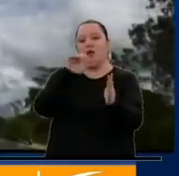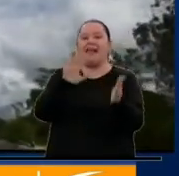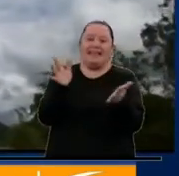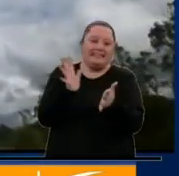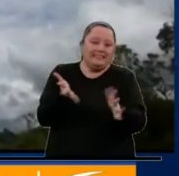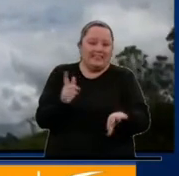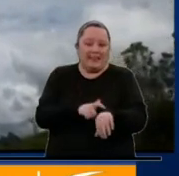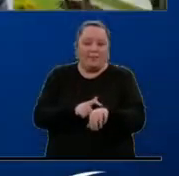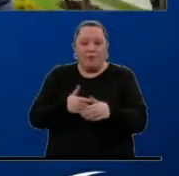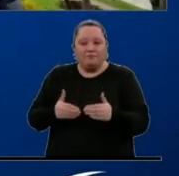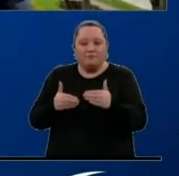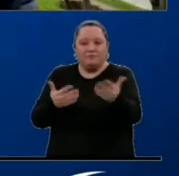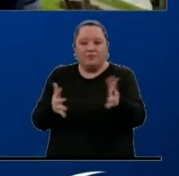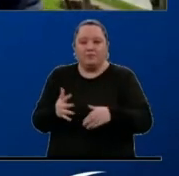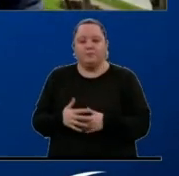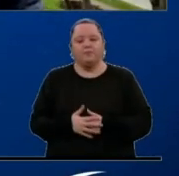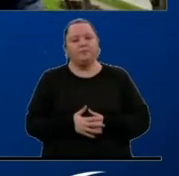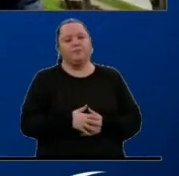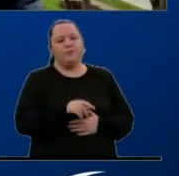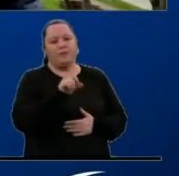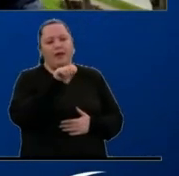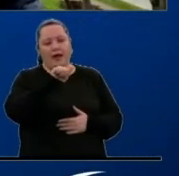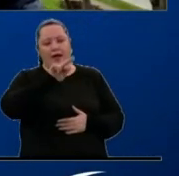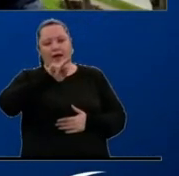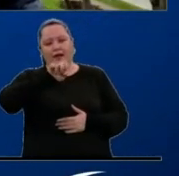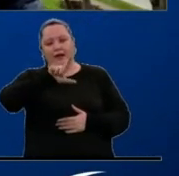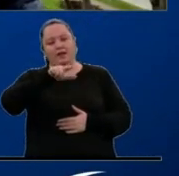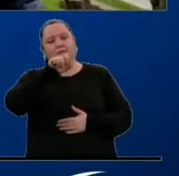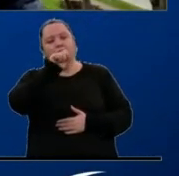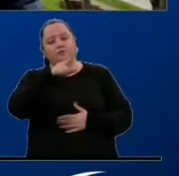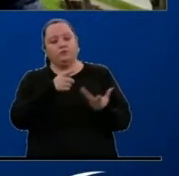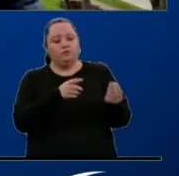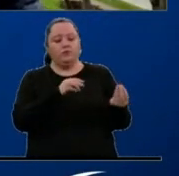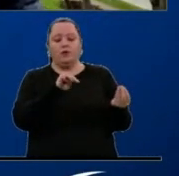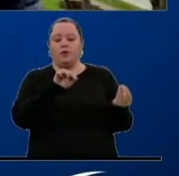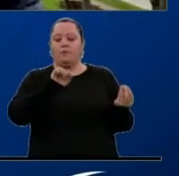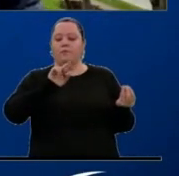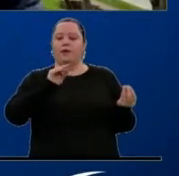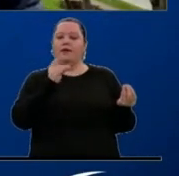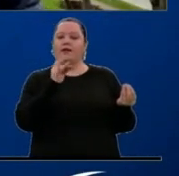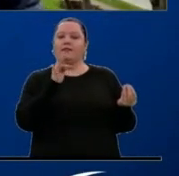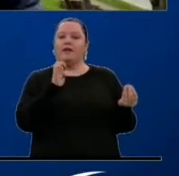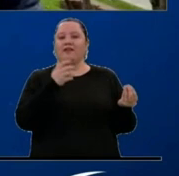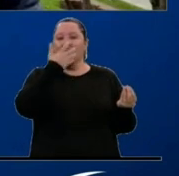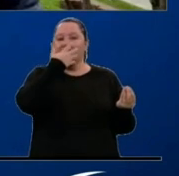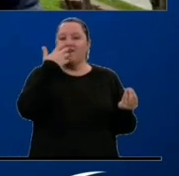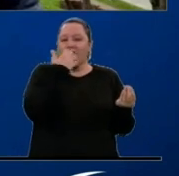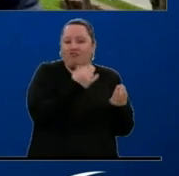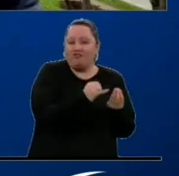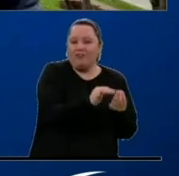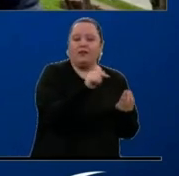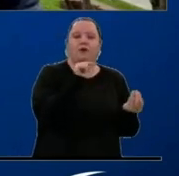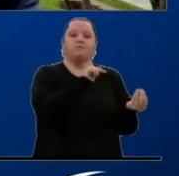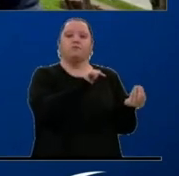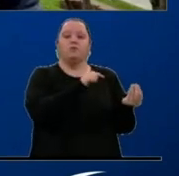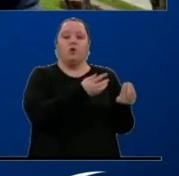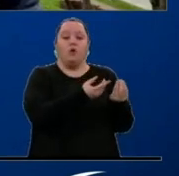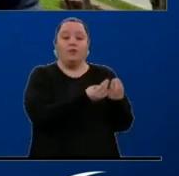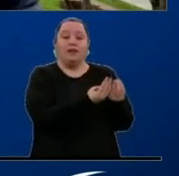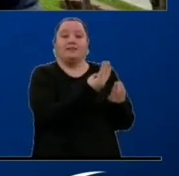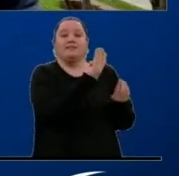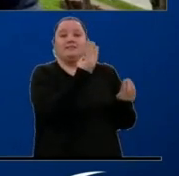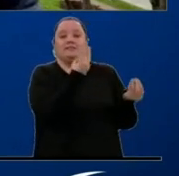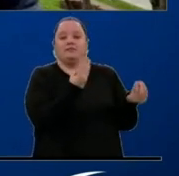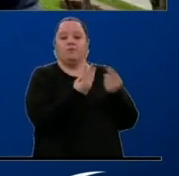tiempos, Carlos. Finalmente, Ariel, el grupo de Marquetalia o los disidentes de las FARC, ya hay tres nuevos miembros que